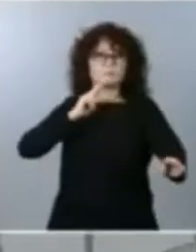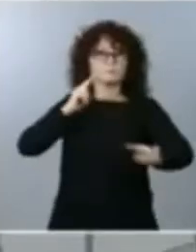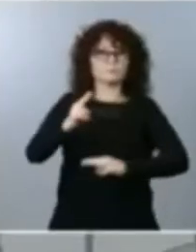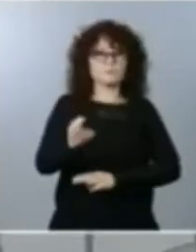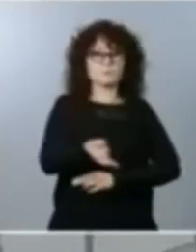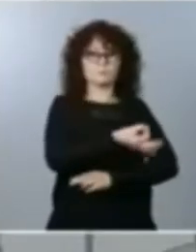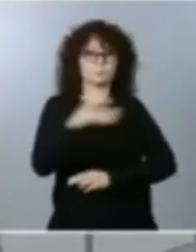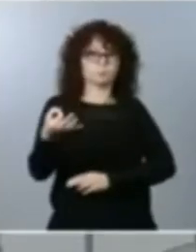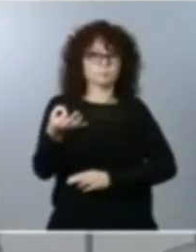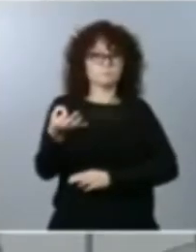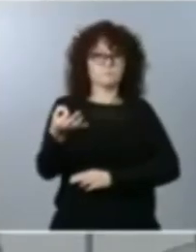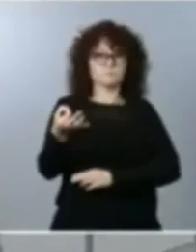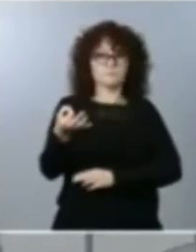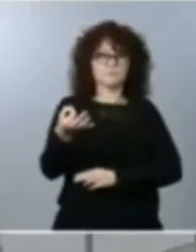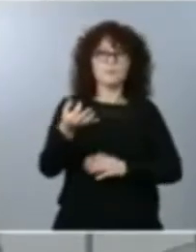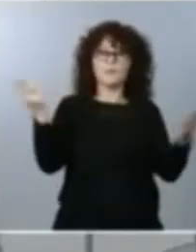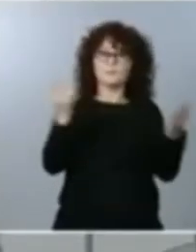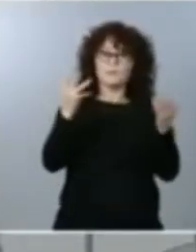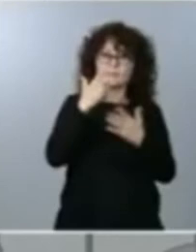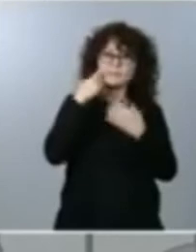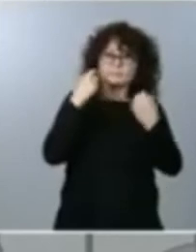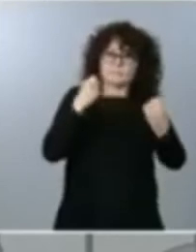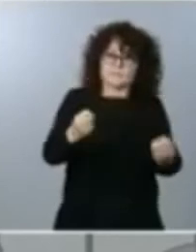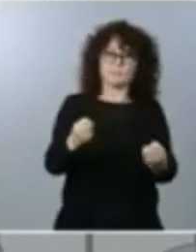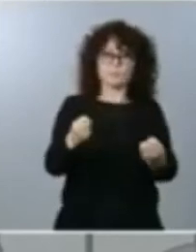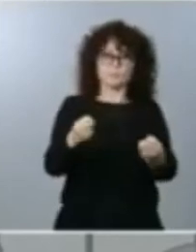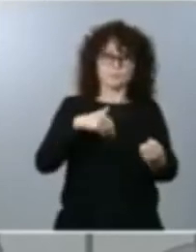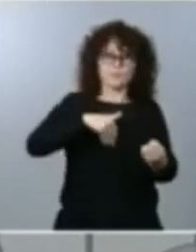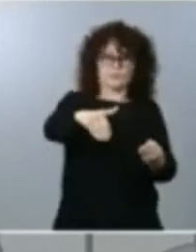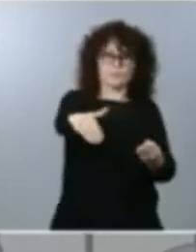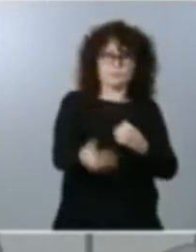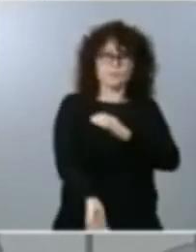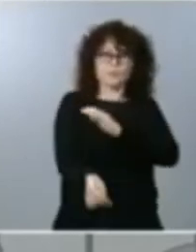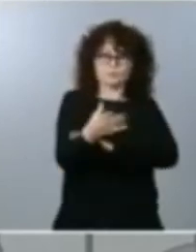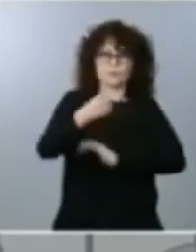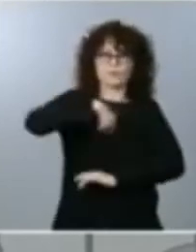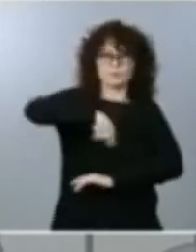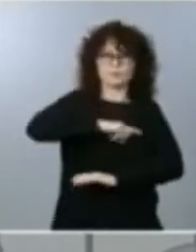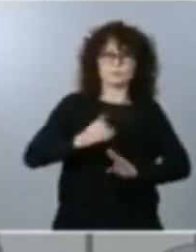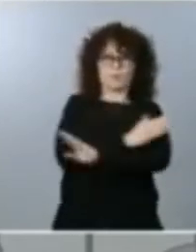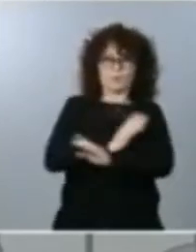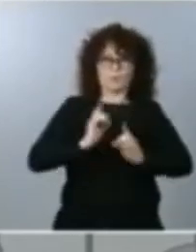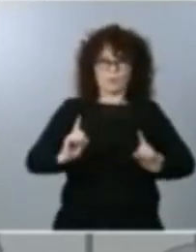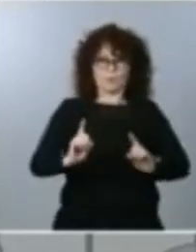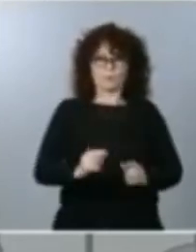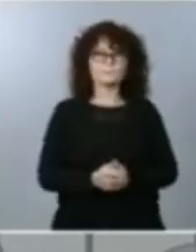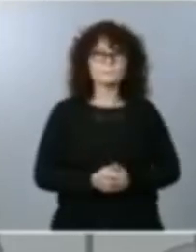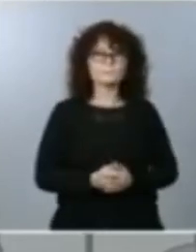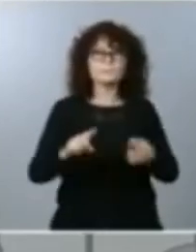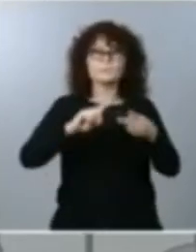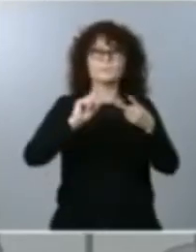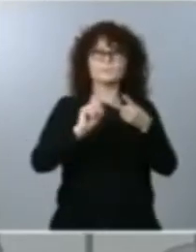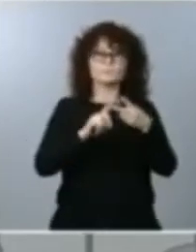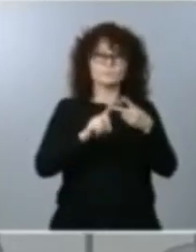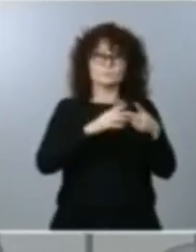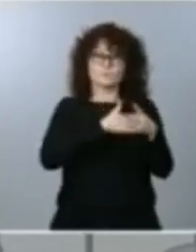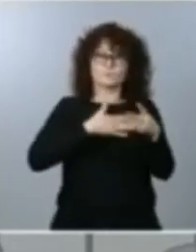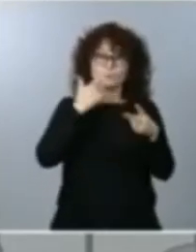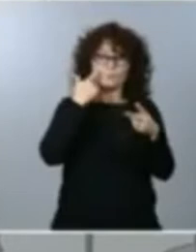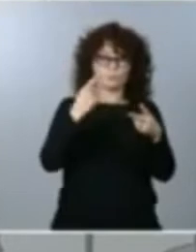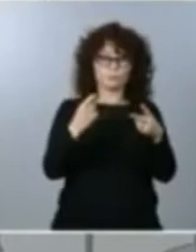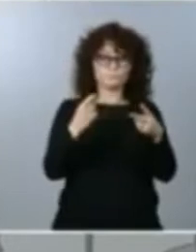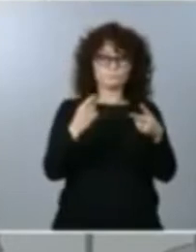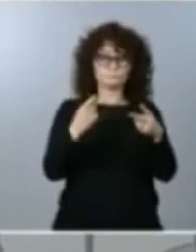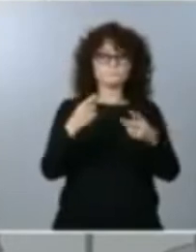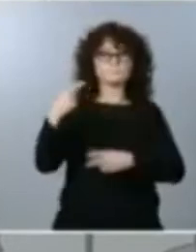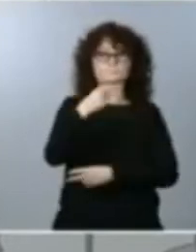...de salud en globales que pueda haber en el futuro. El segundo punto que quisiera destacar es que el G20 ha